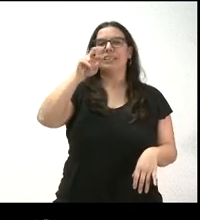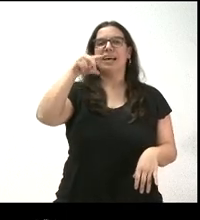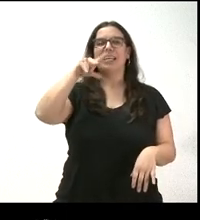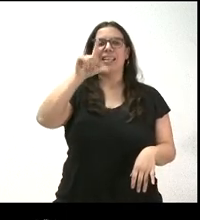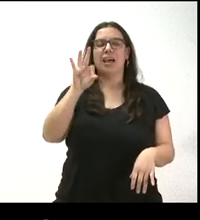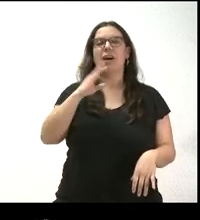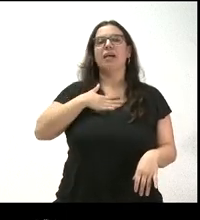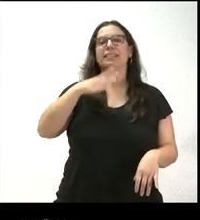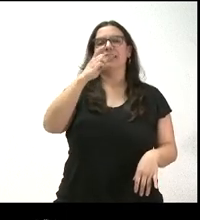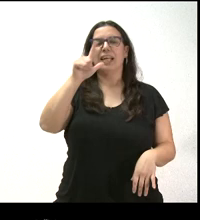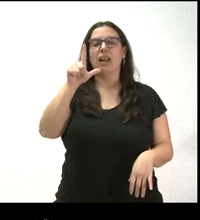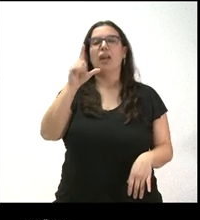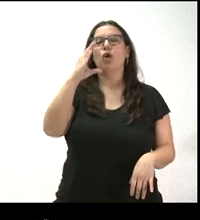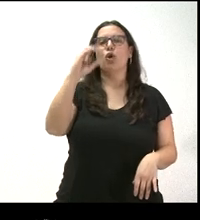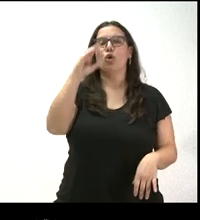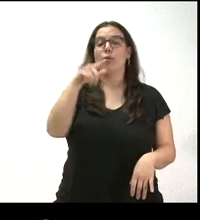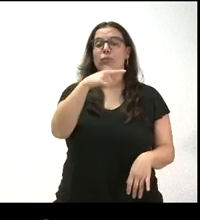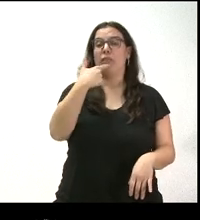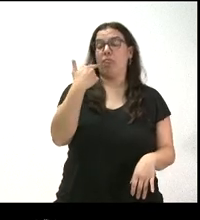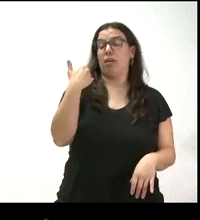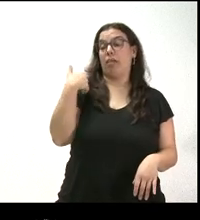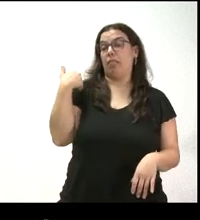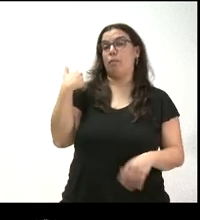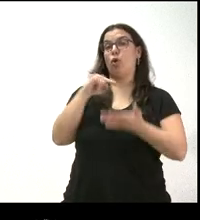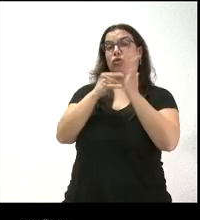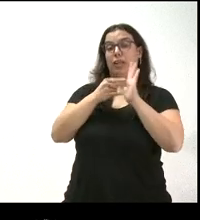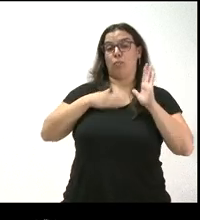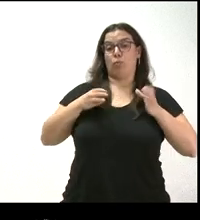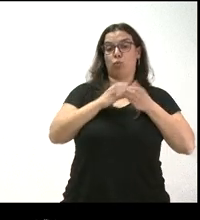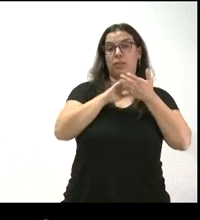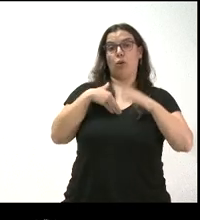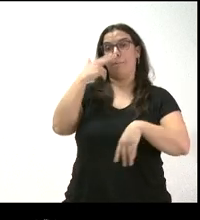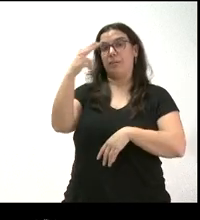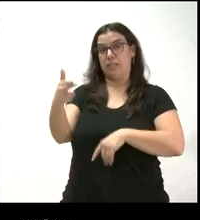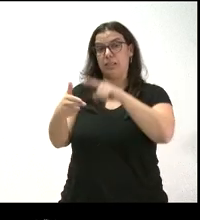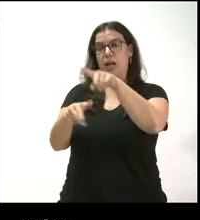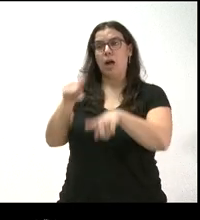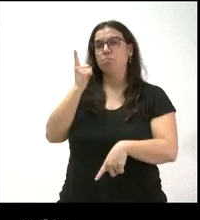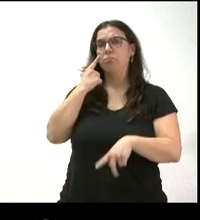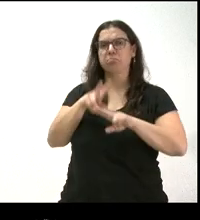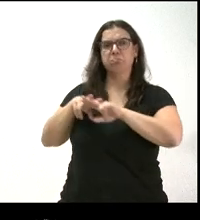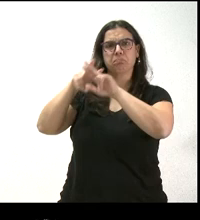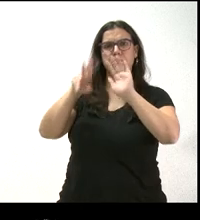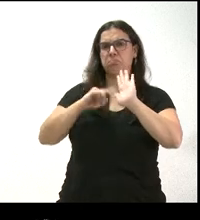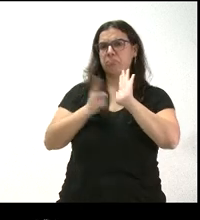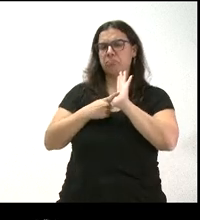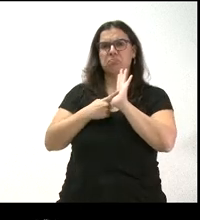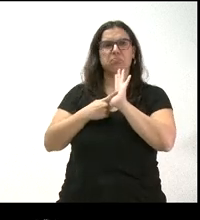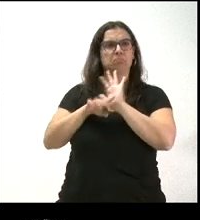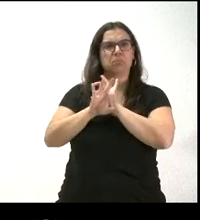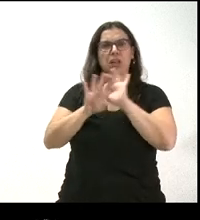de decir que ha habido una visita reciente de técnicos de la Junta y que no se ha detectado nada, ninguna anomalía, ¿no?